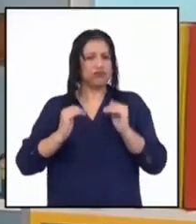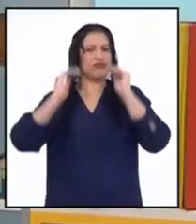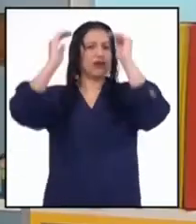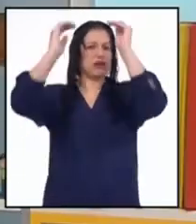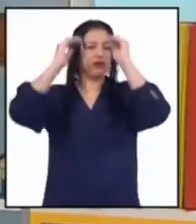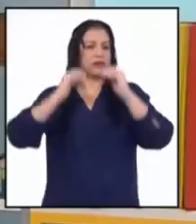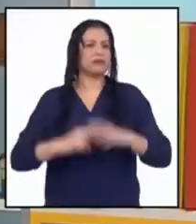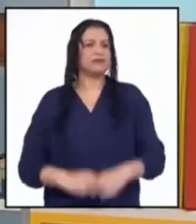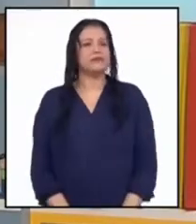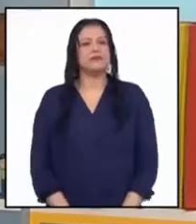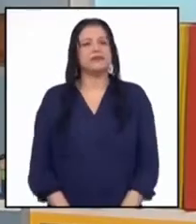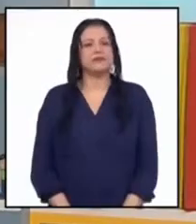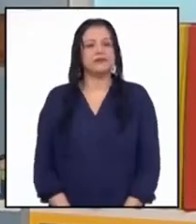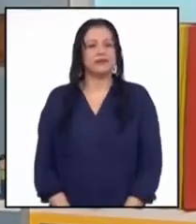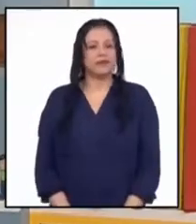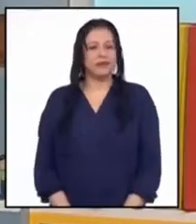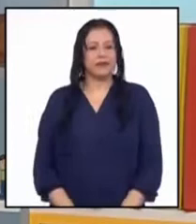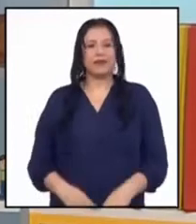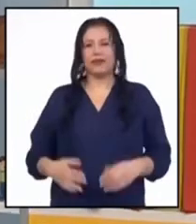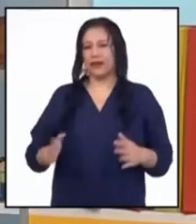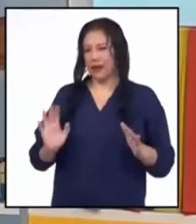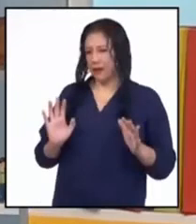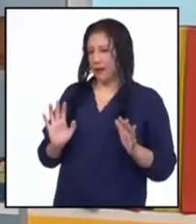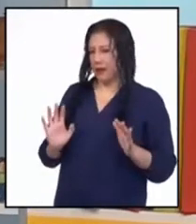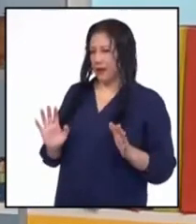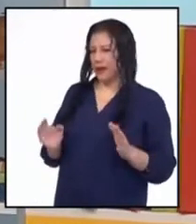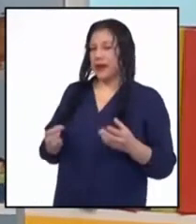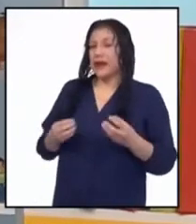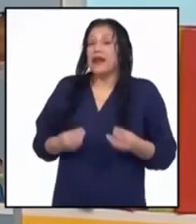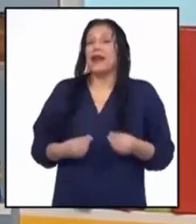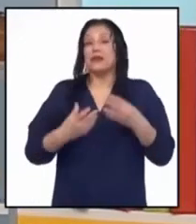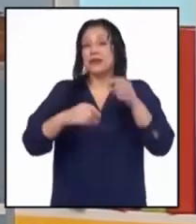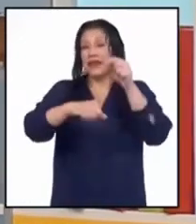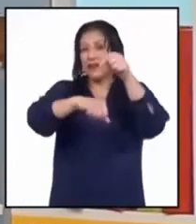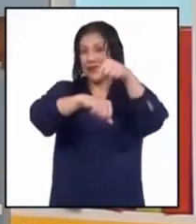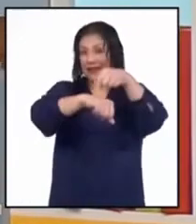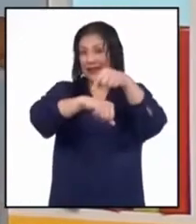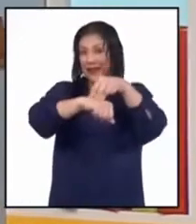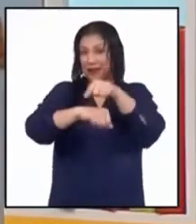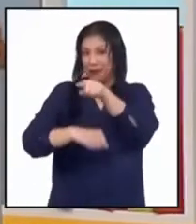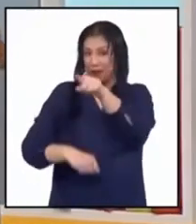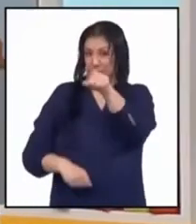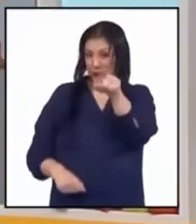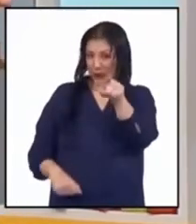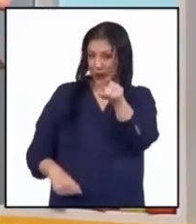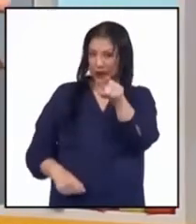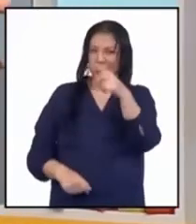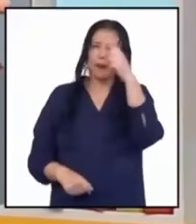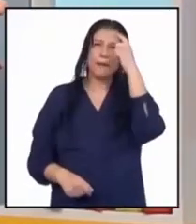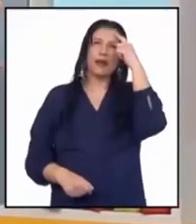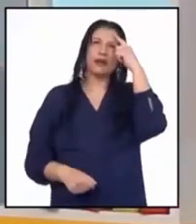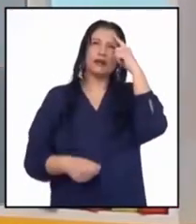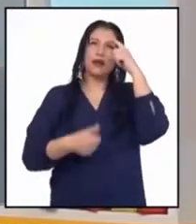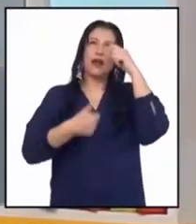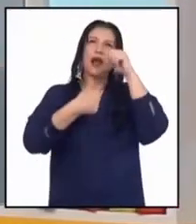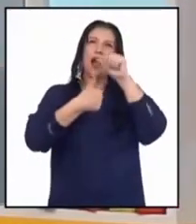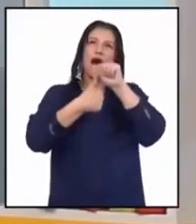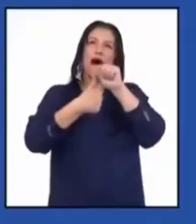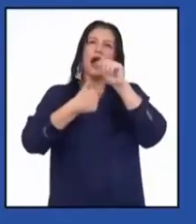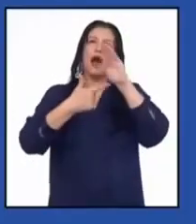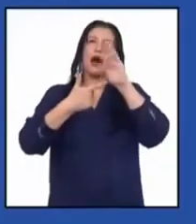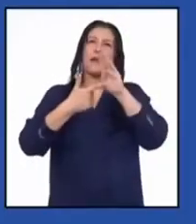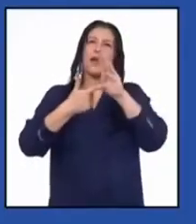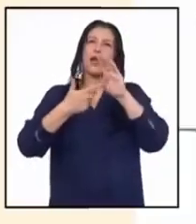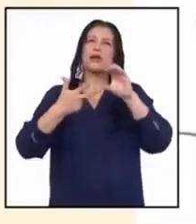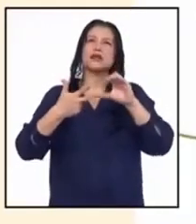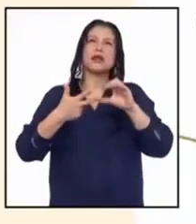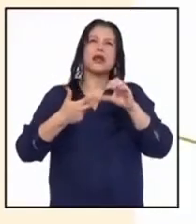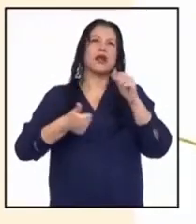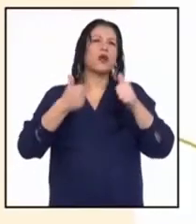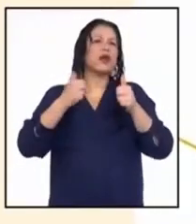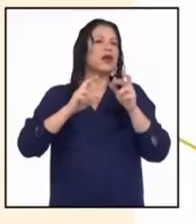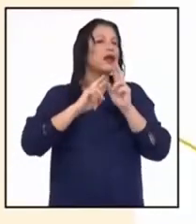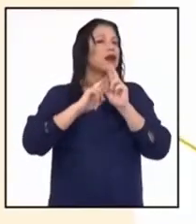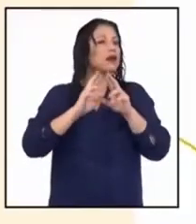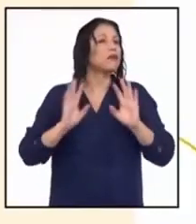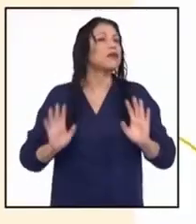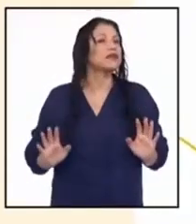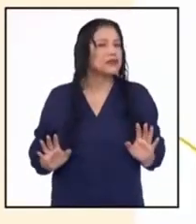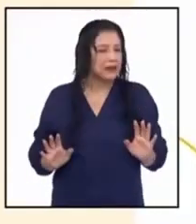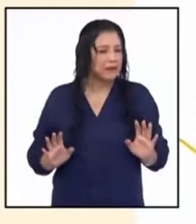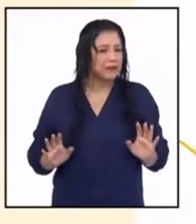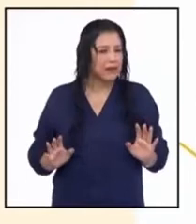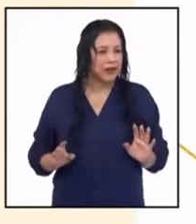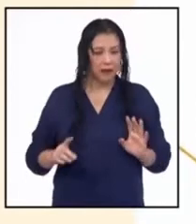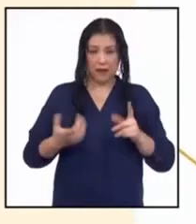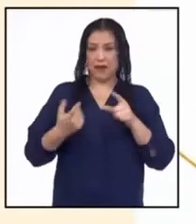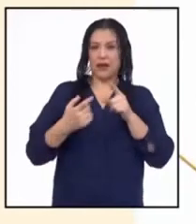A ver, vamos a darle unos segundos a nuestros amigos en casa para que puedan pensar, pues, su respuesta. Cuando en un